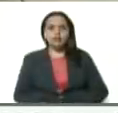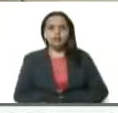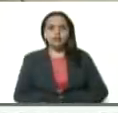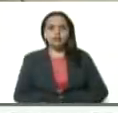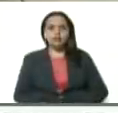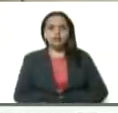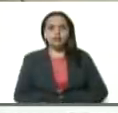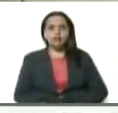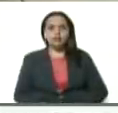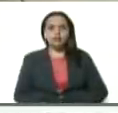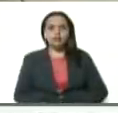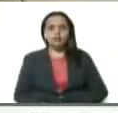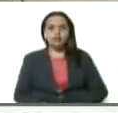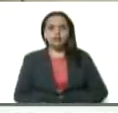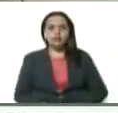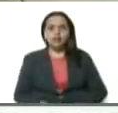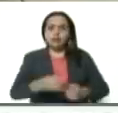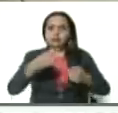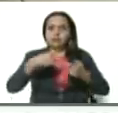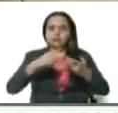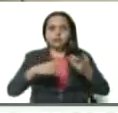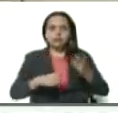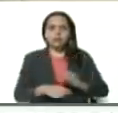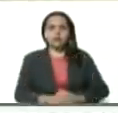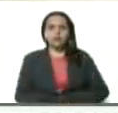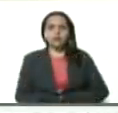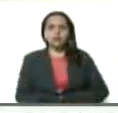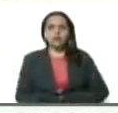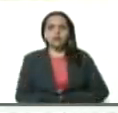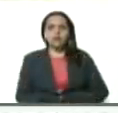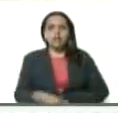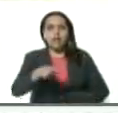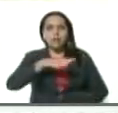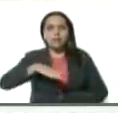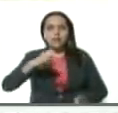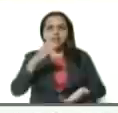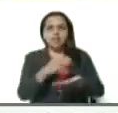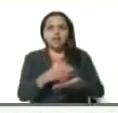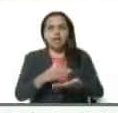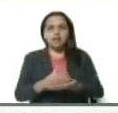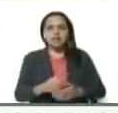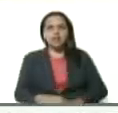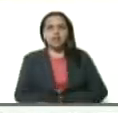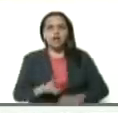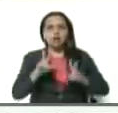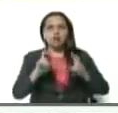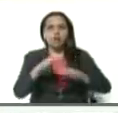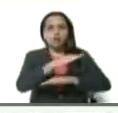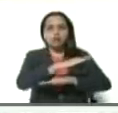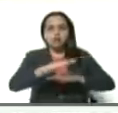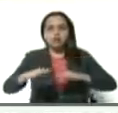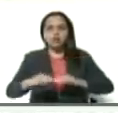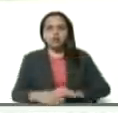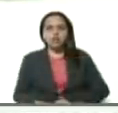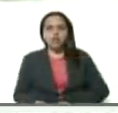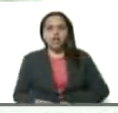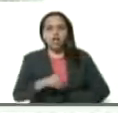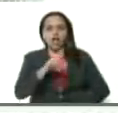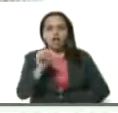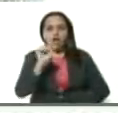Hay casos en Ruperto Lugo, en la Plaza Catia, en Nuevo Horizonte, Los Frailes,